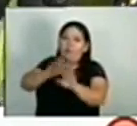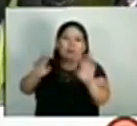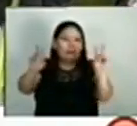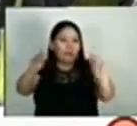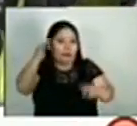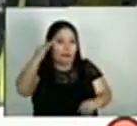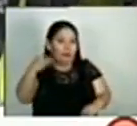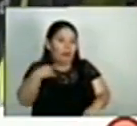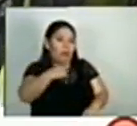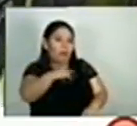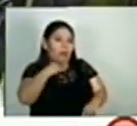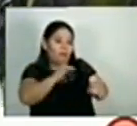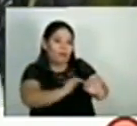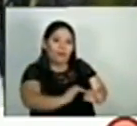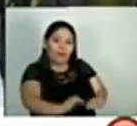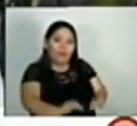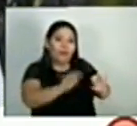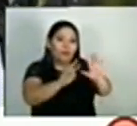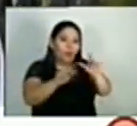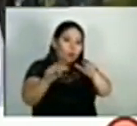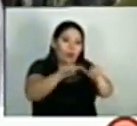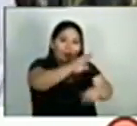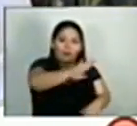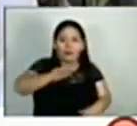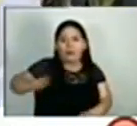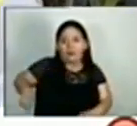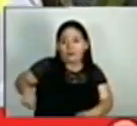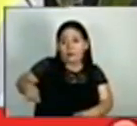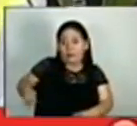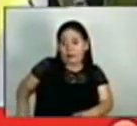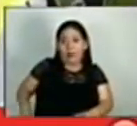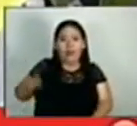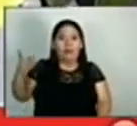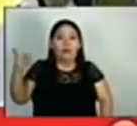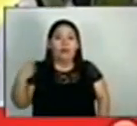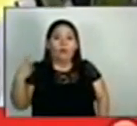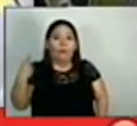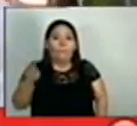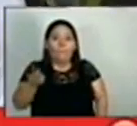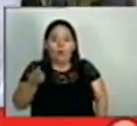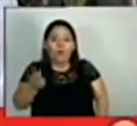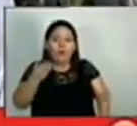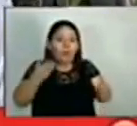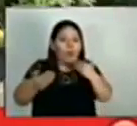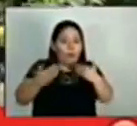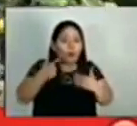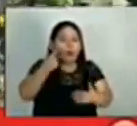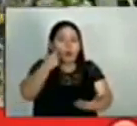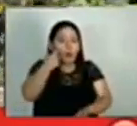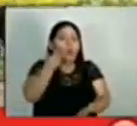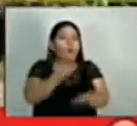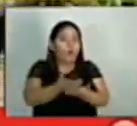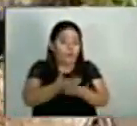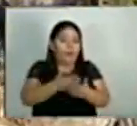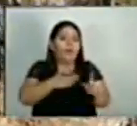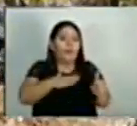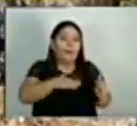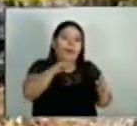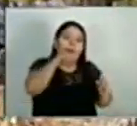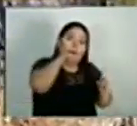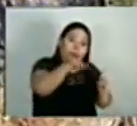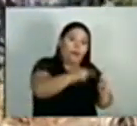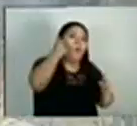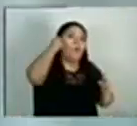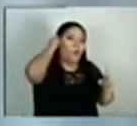7 años en el reparto de la campanera de Sollapango. El director de la PNC dice que cuentan con abundantes pruebas que lo